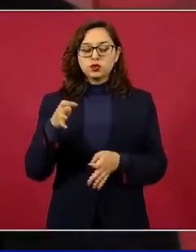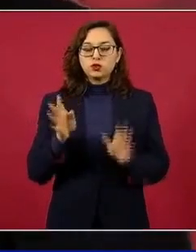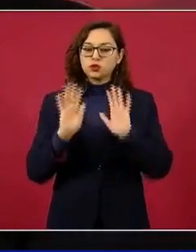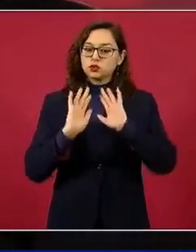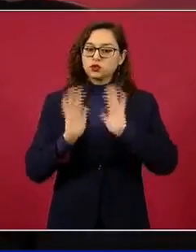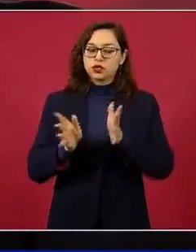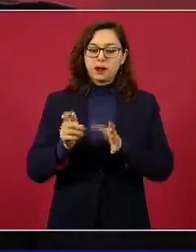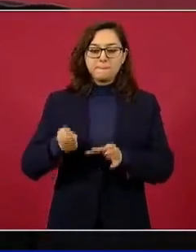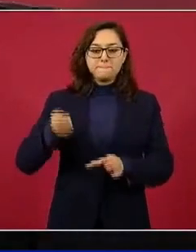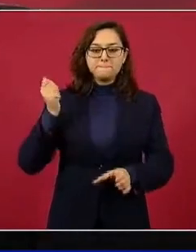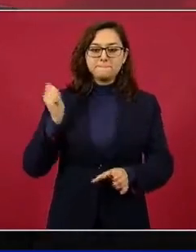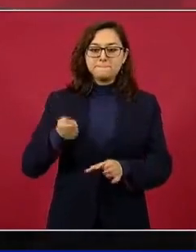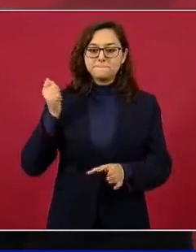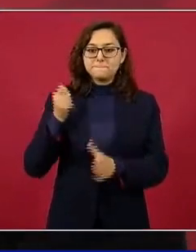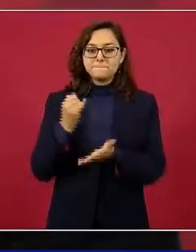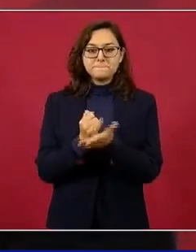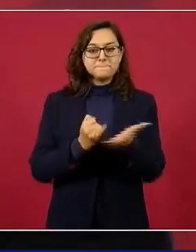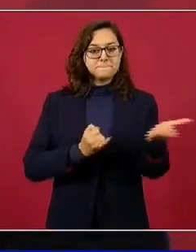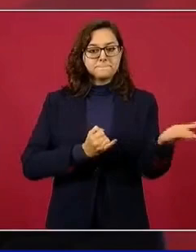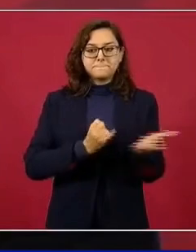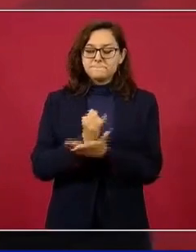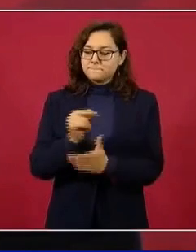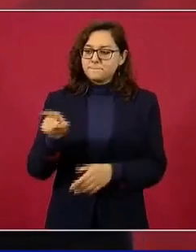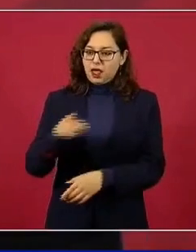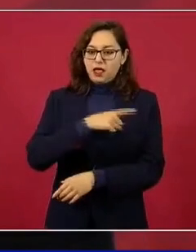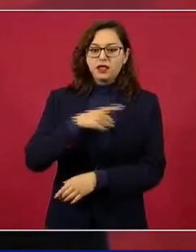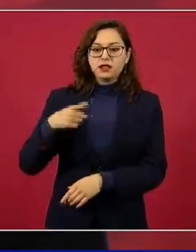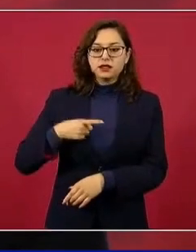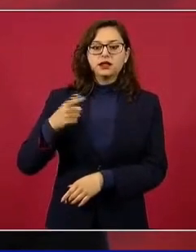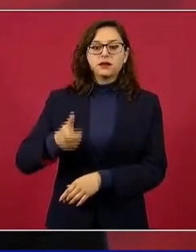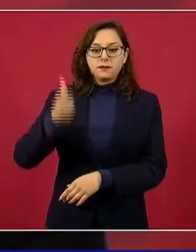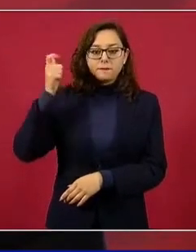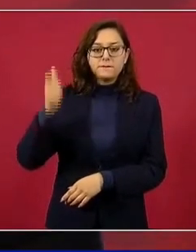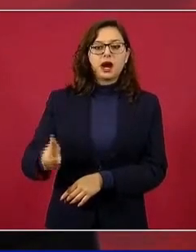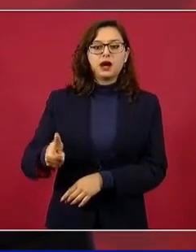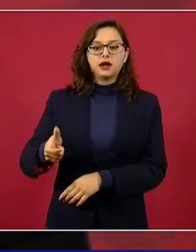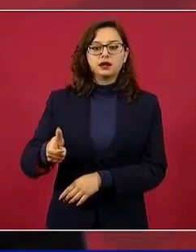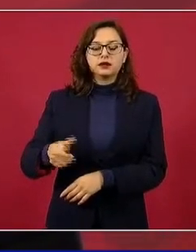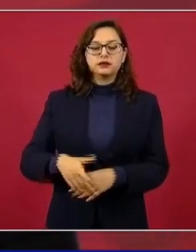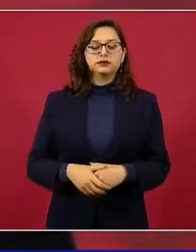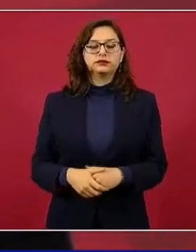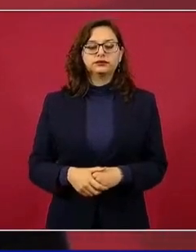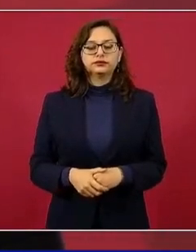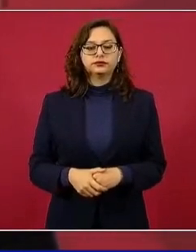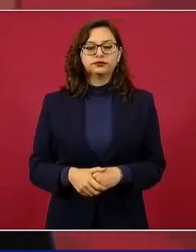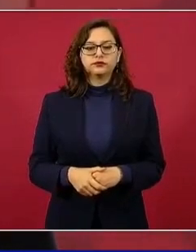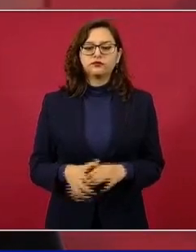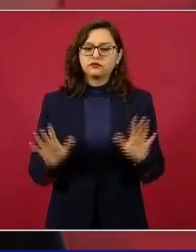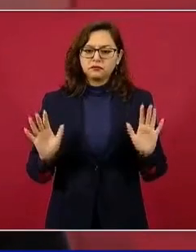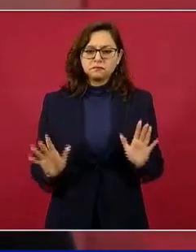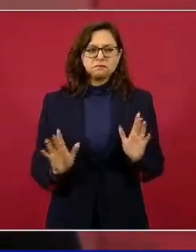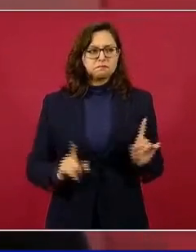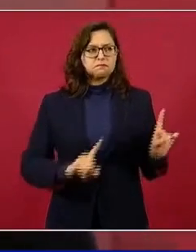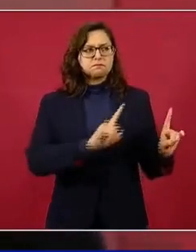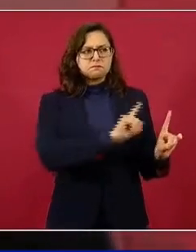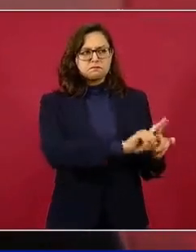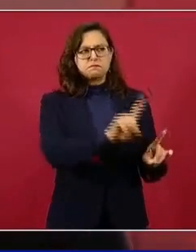la Suprema Corte de Justicia y así